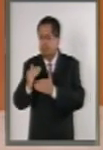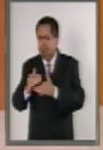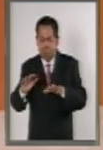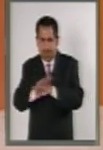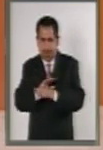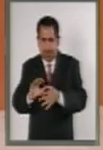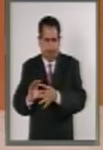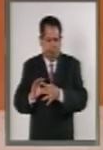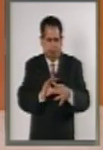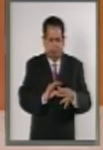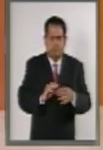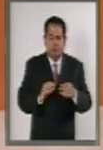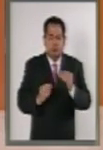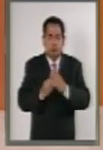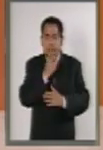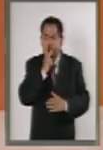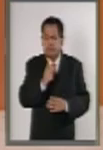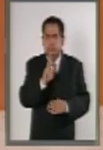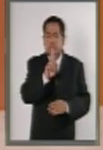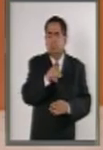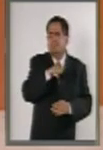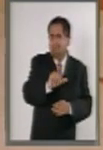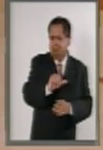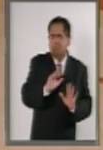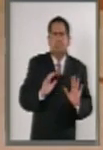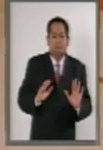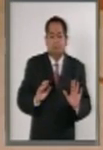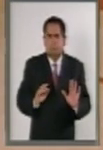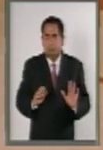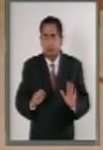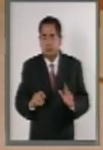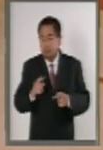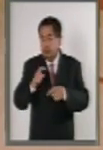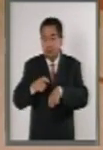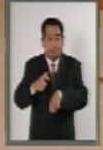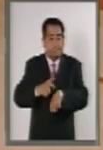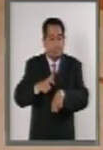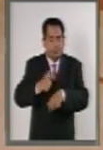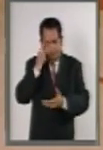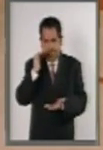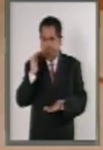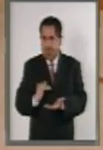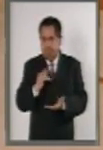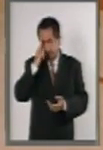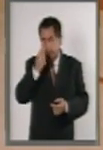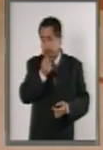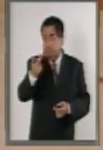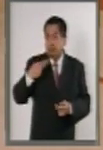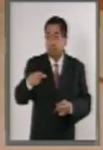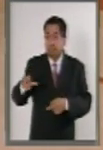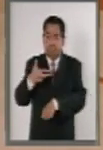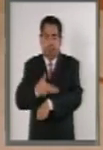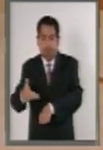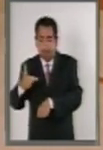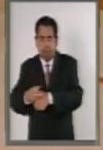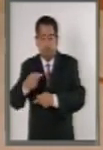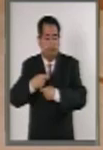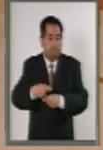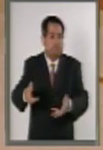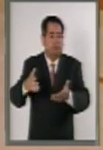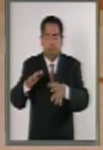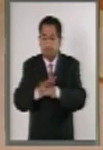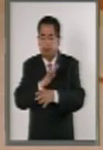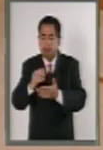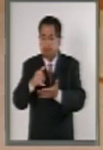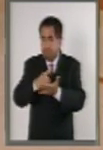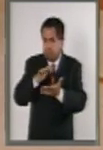el de unidad de medida y actualización. Se redujo el tiempo para que los sujetos obligados tramiten, expidan o modifiquen